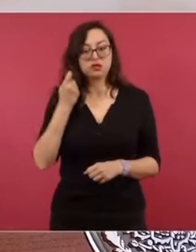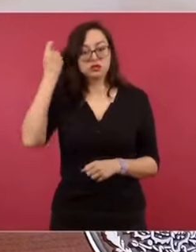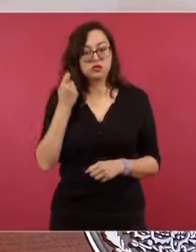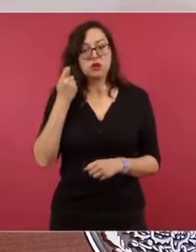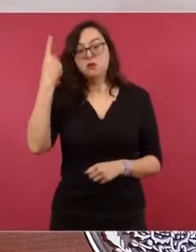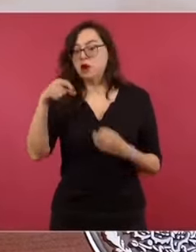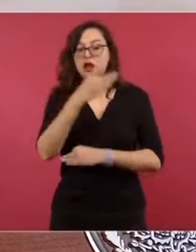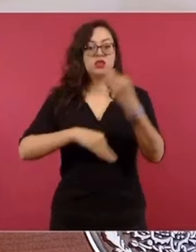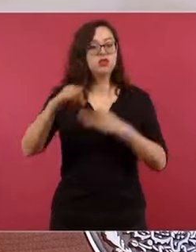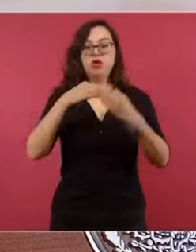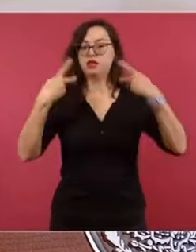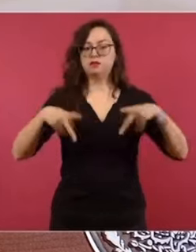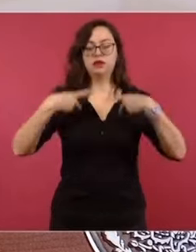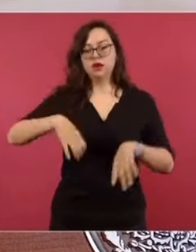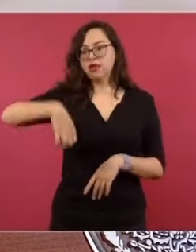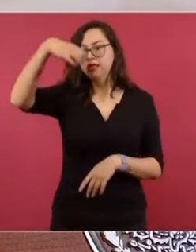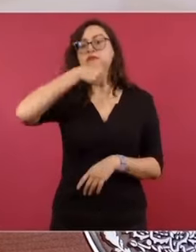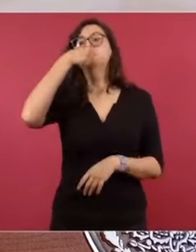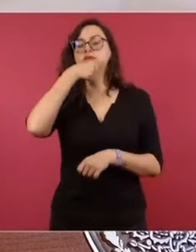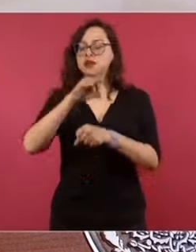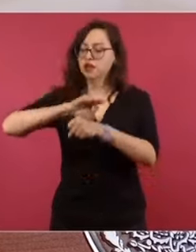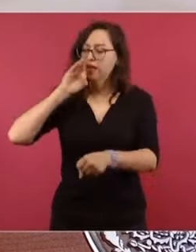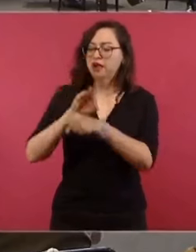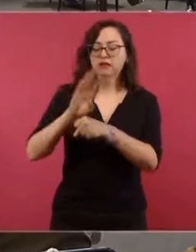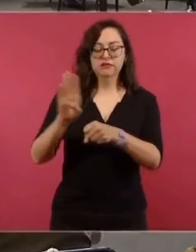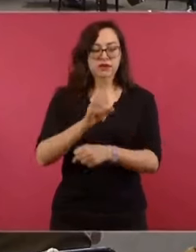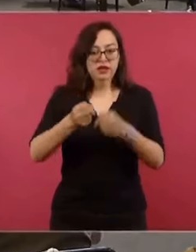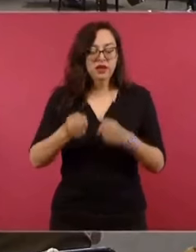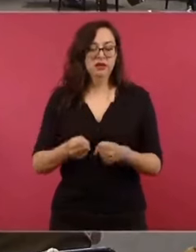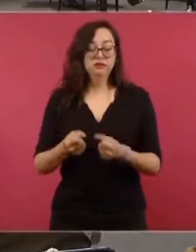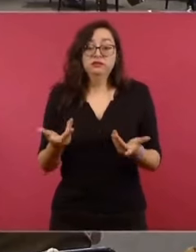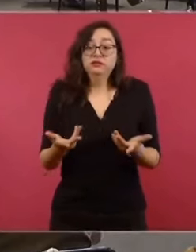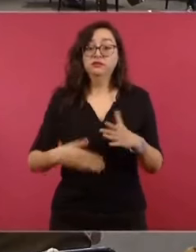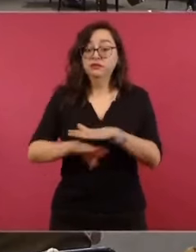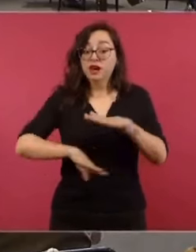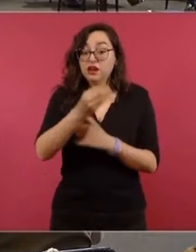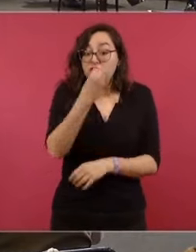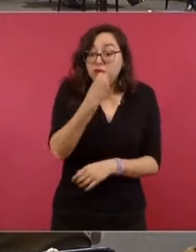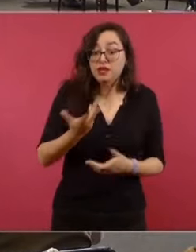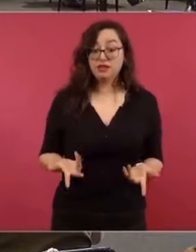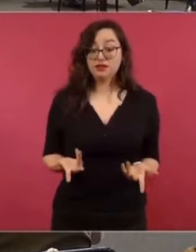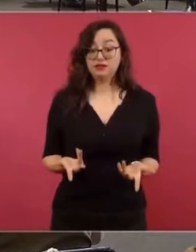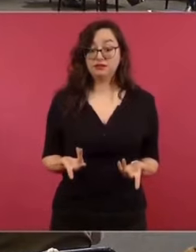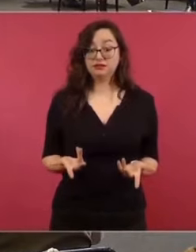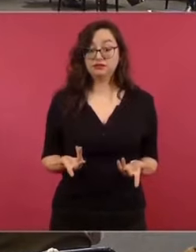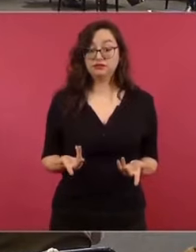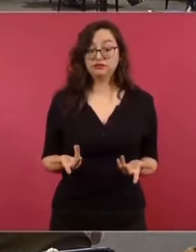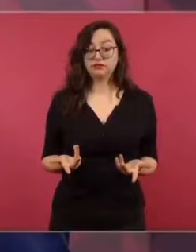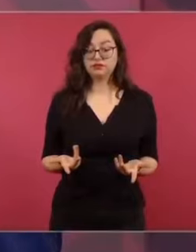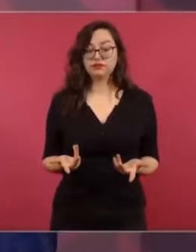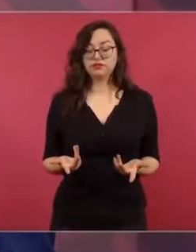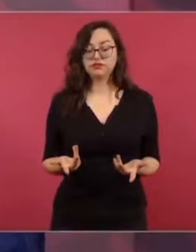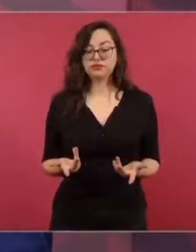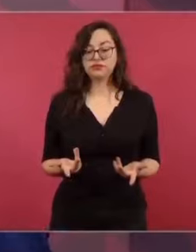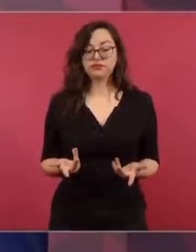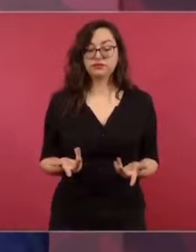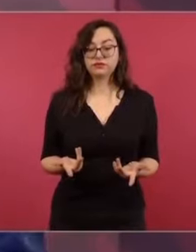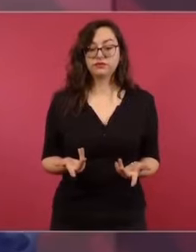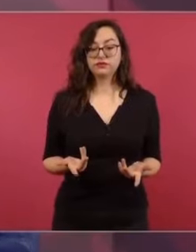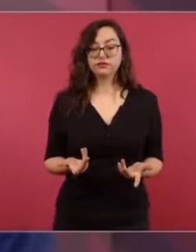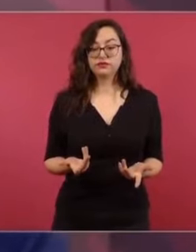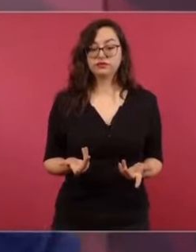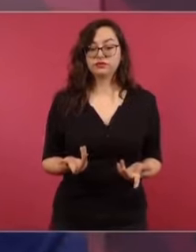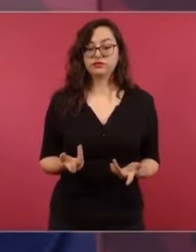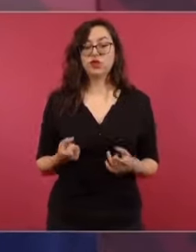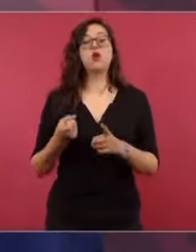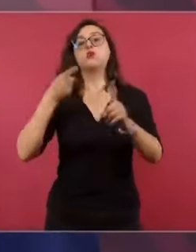incrementando. Para garantizar lo básico, la alimentación, por ejemplo, que se logre el